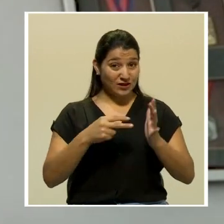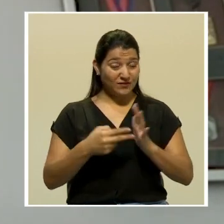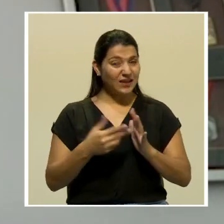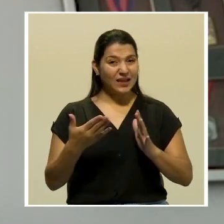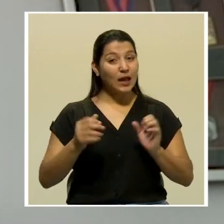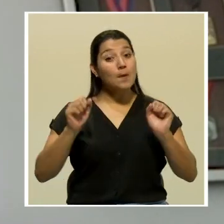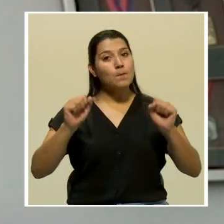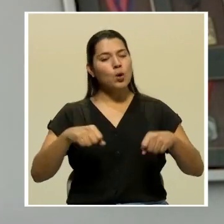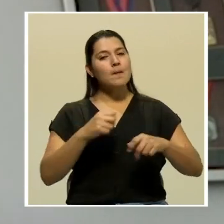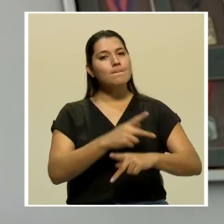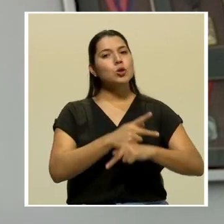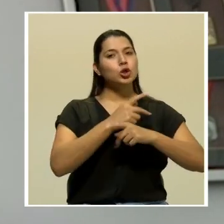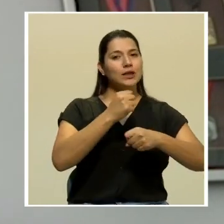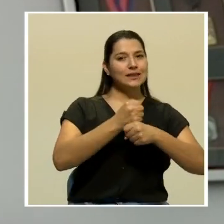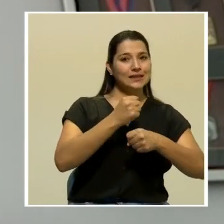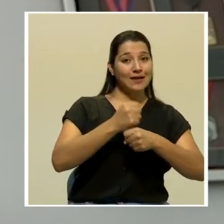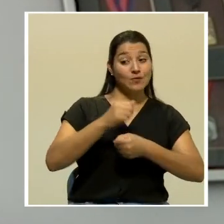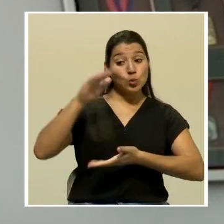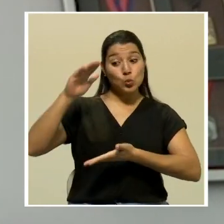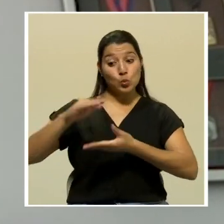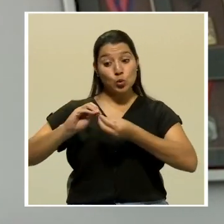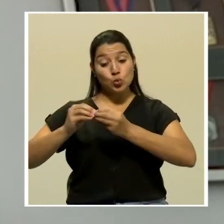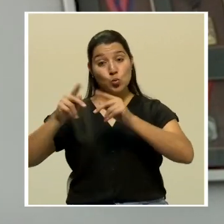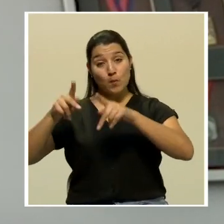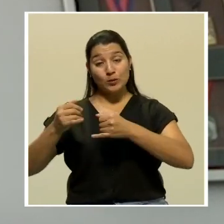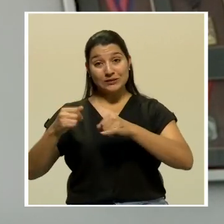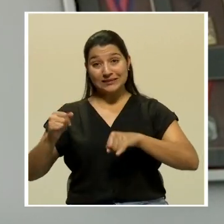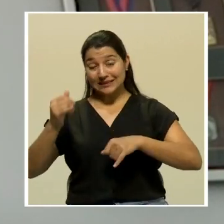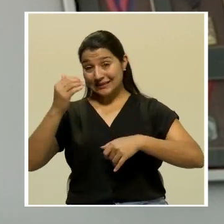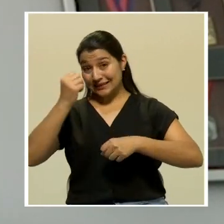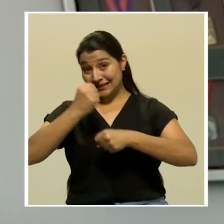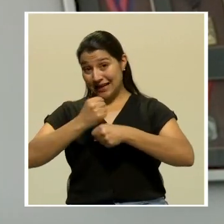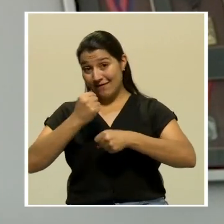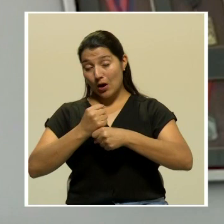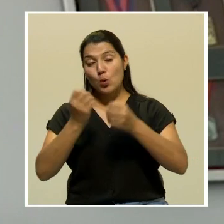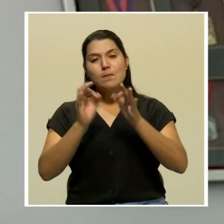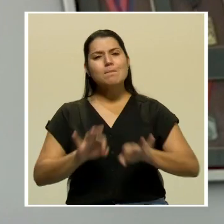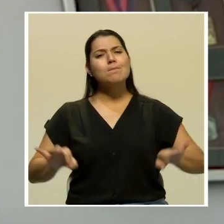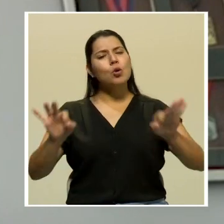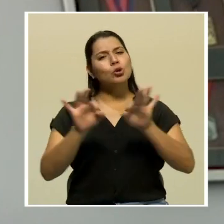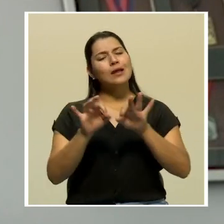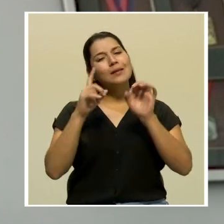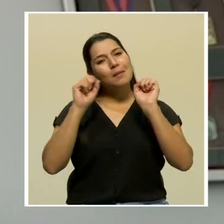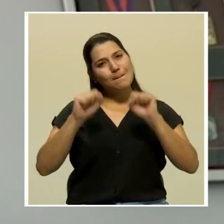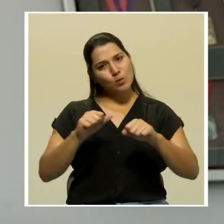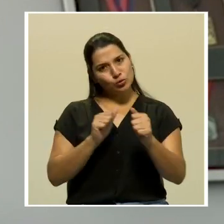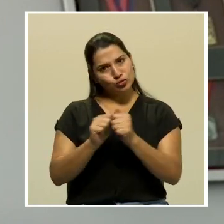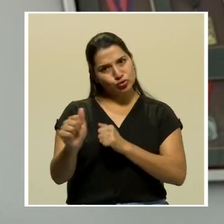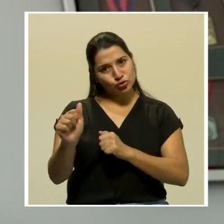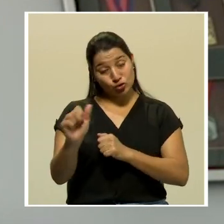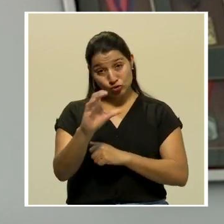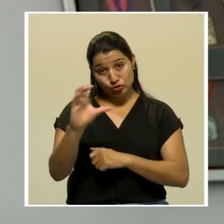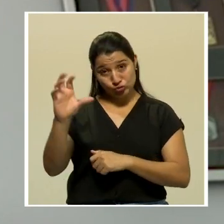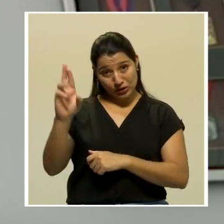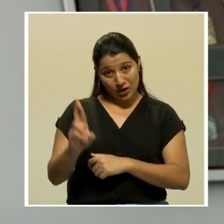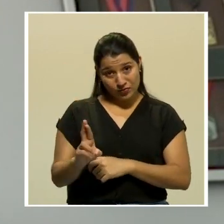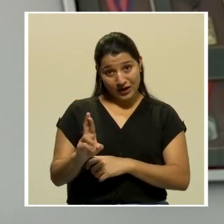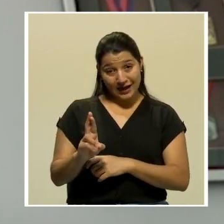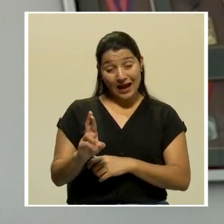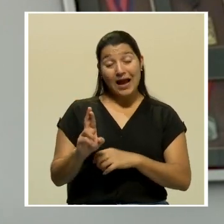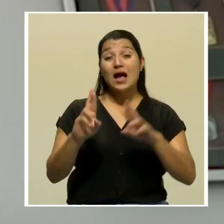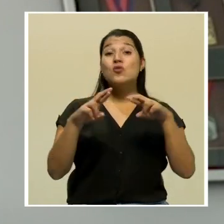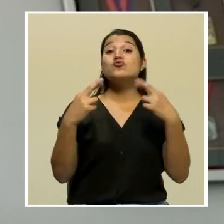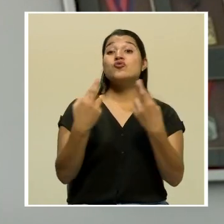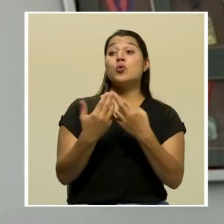el empleo y disminuir el desempleo, factor clave para salir adelante como país. Este anuncio se da luego de la reunión del martes